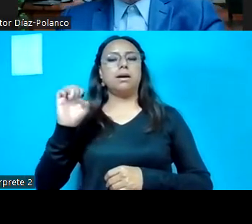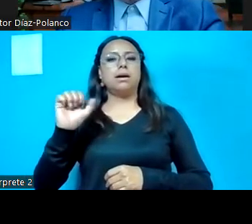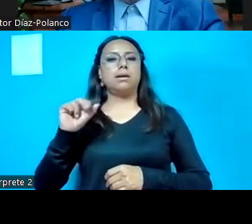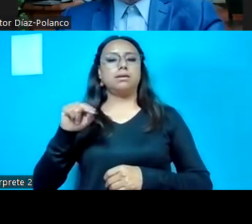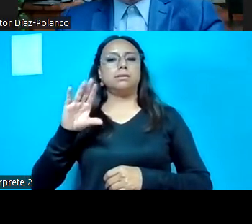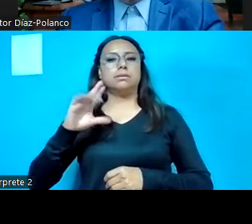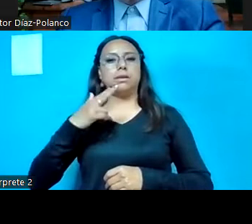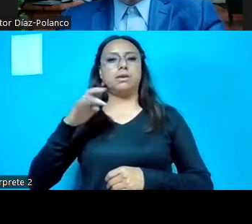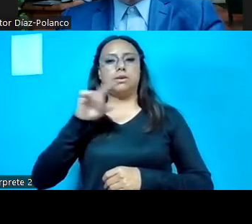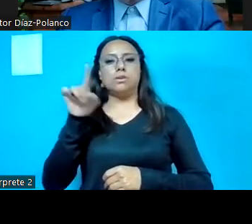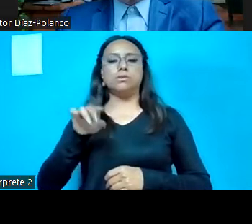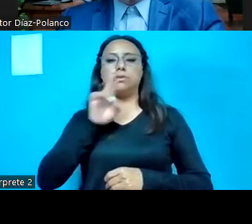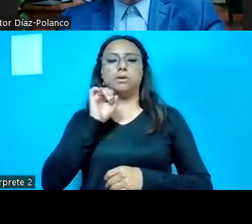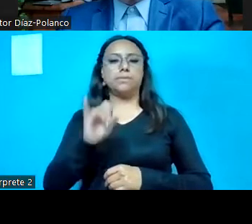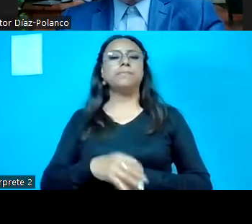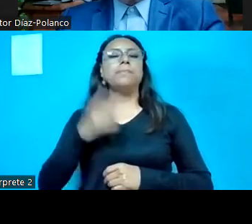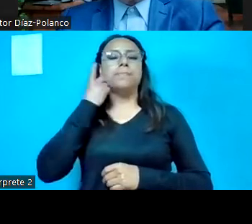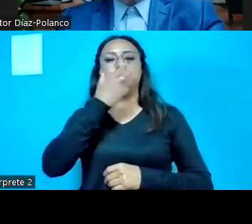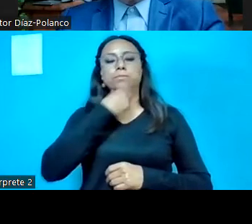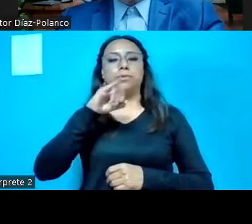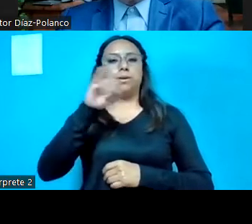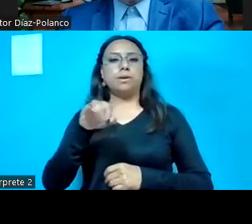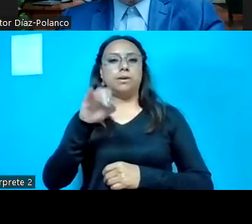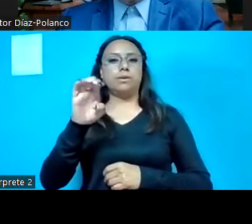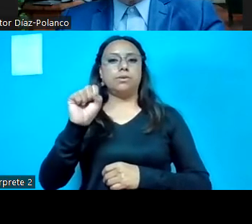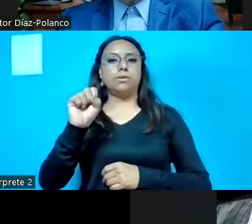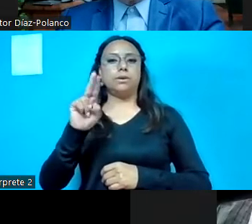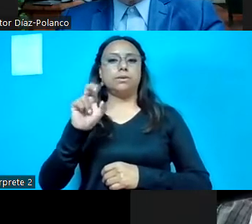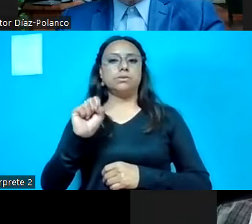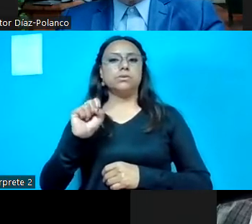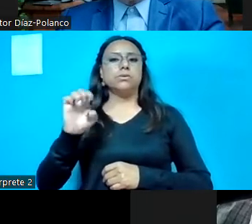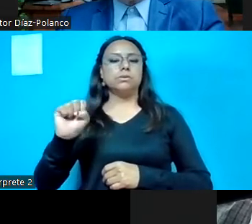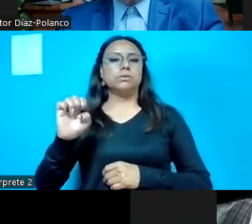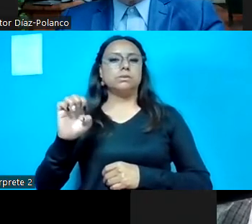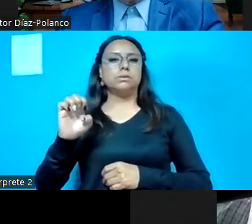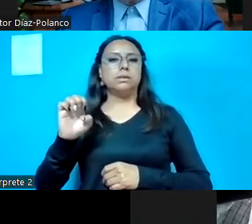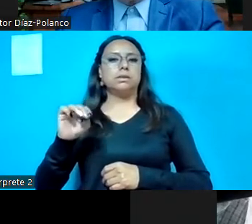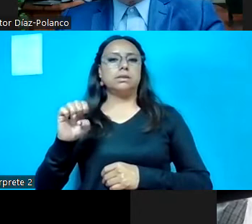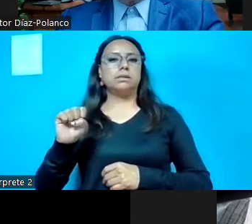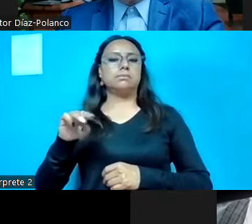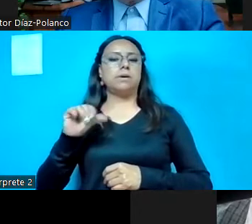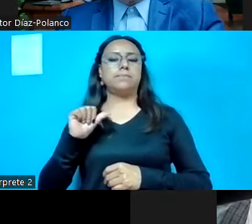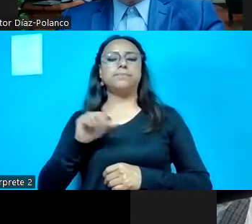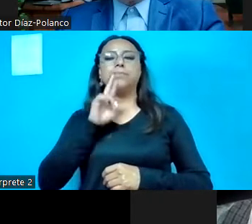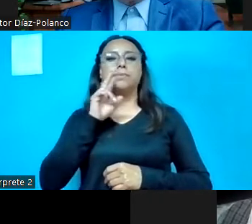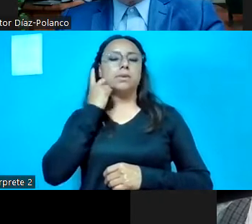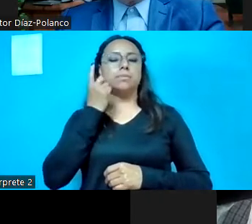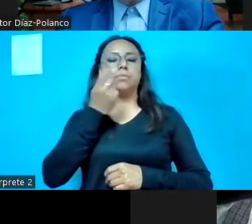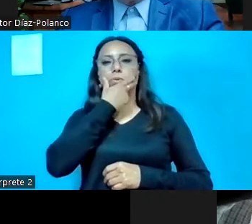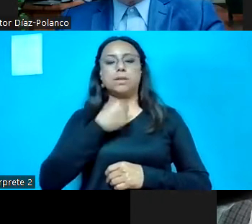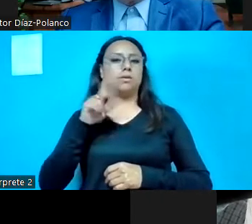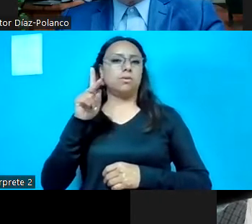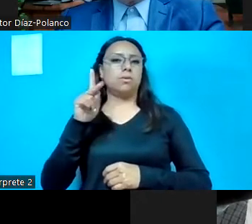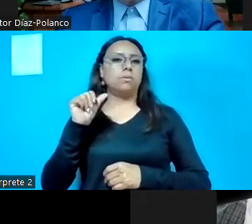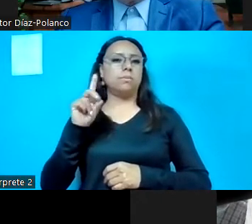Gracias, diputada. Diputado Jesús Esma Suárez. Diputado José Martín Padilla Sánchez. Martín Padilla,